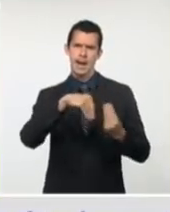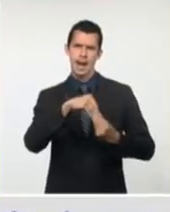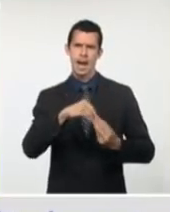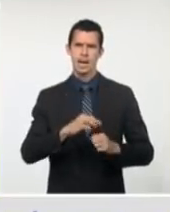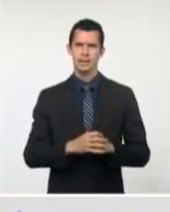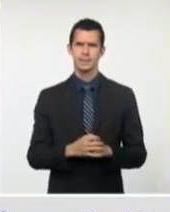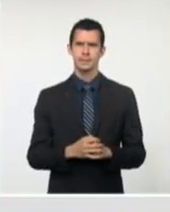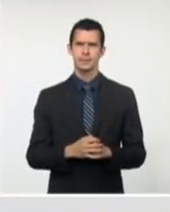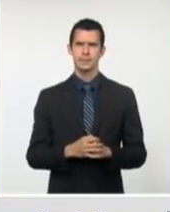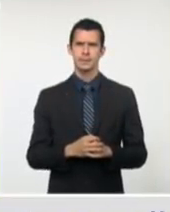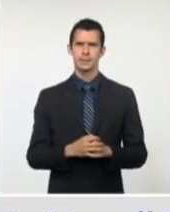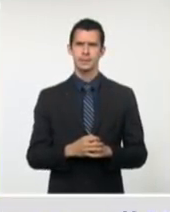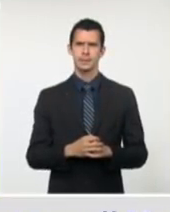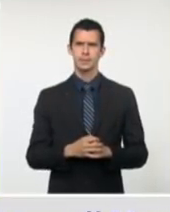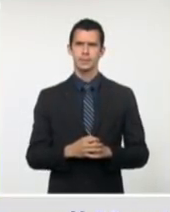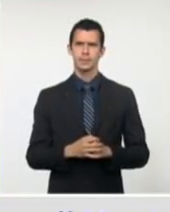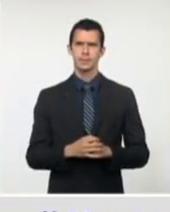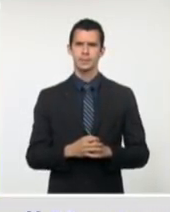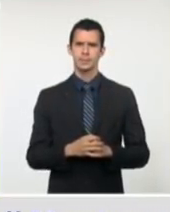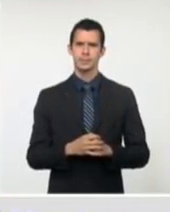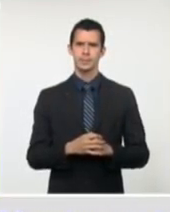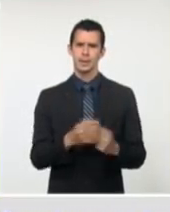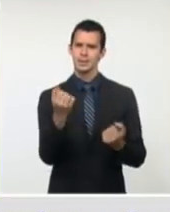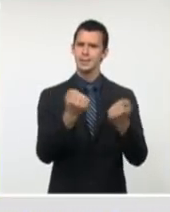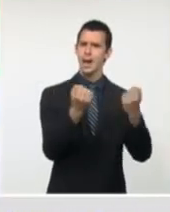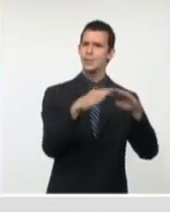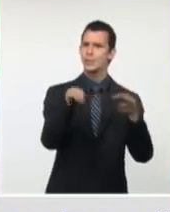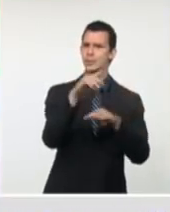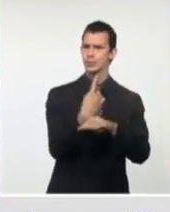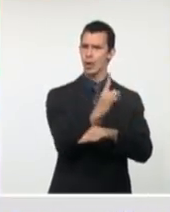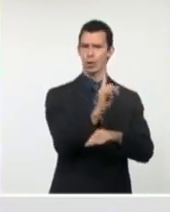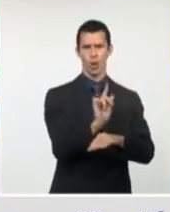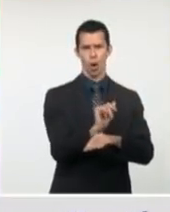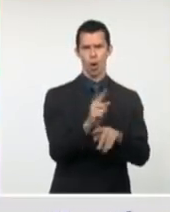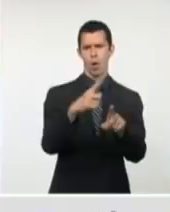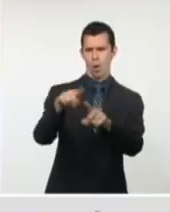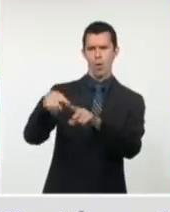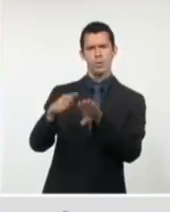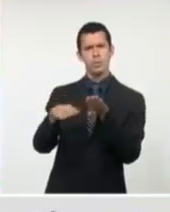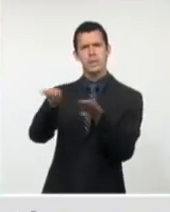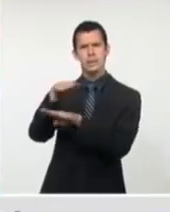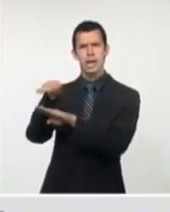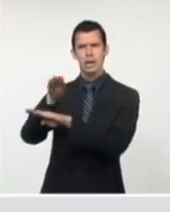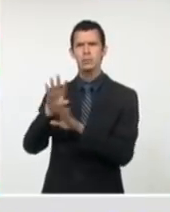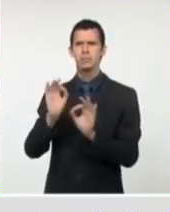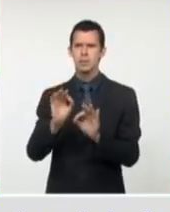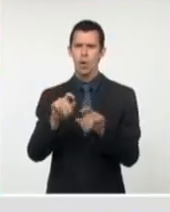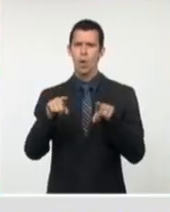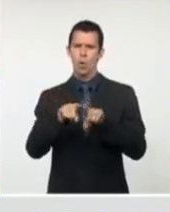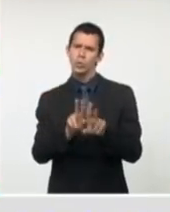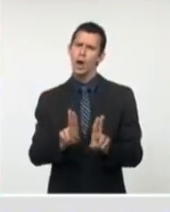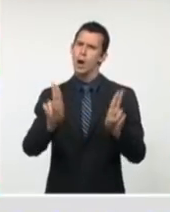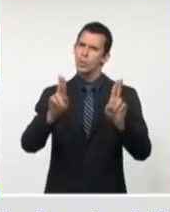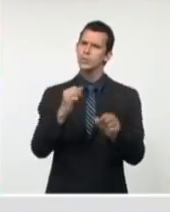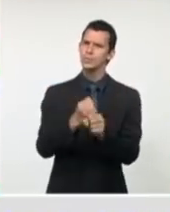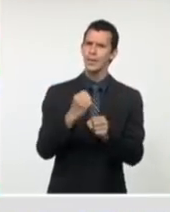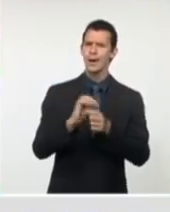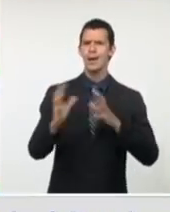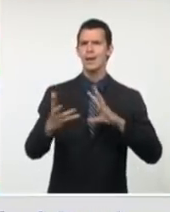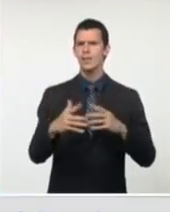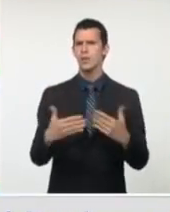ministerios que tienen que ver con el control y la aplicación de estas. En el caso